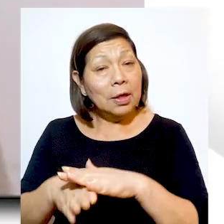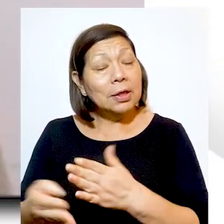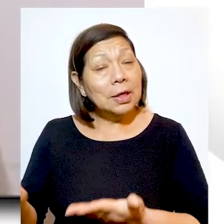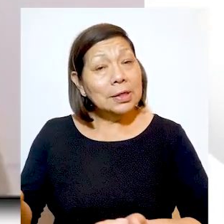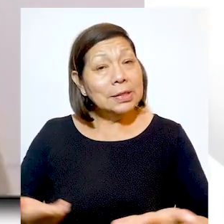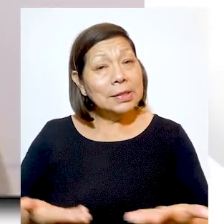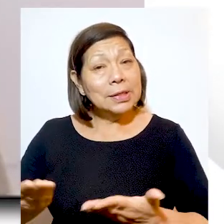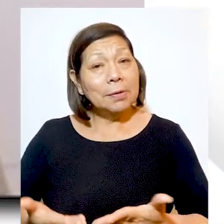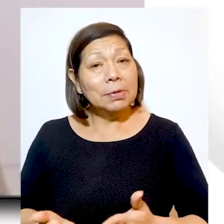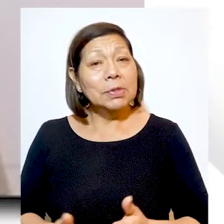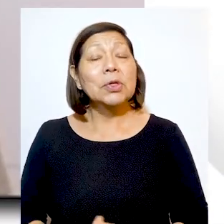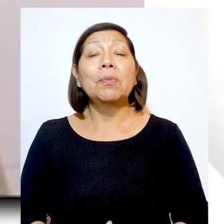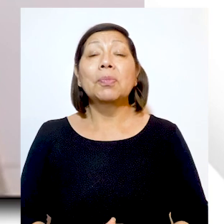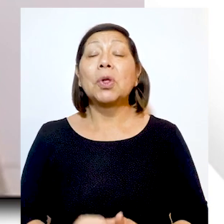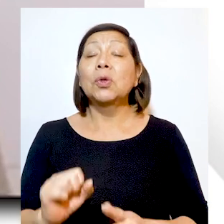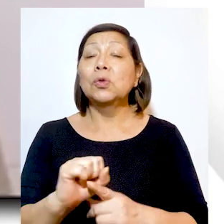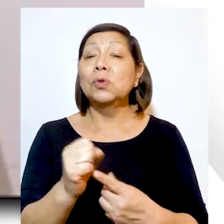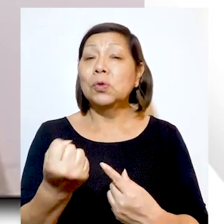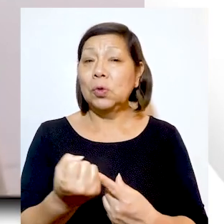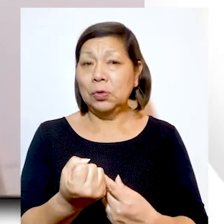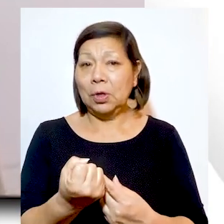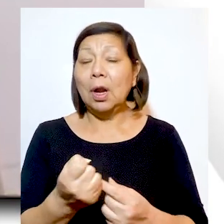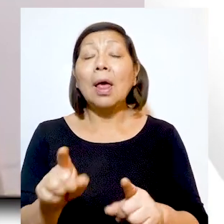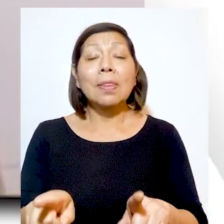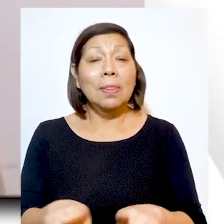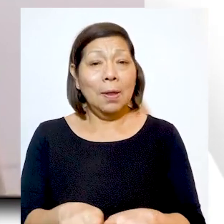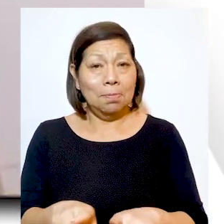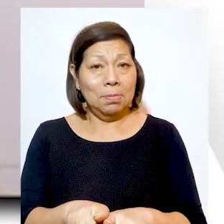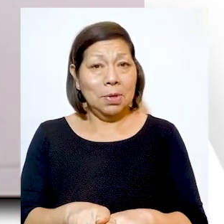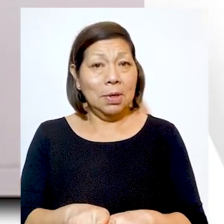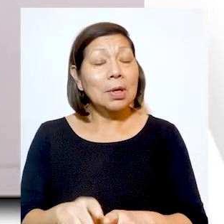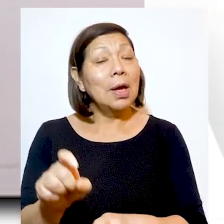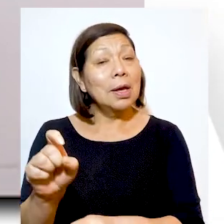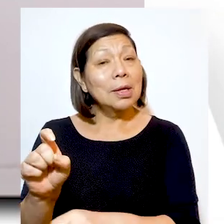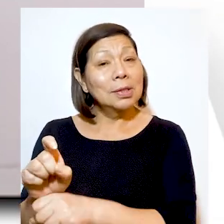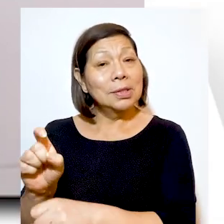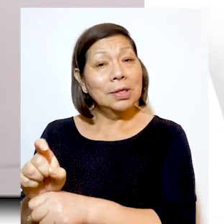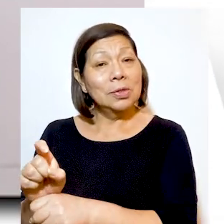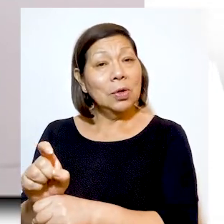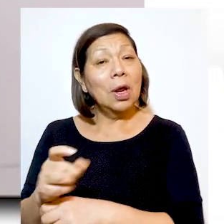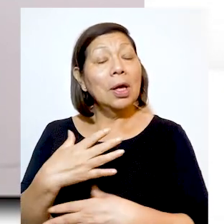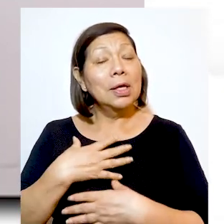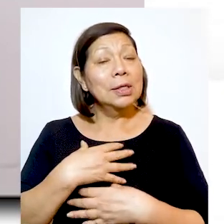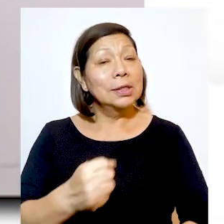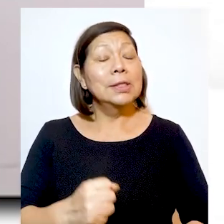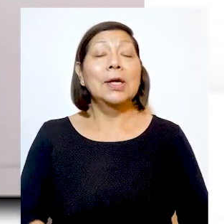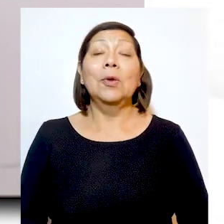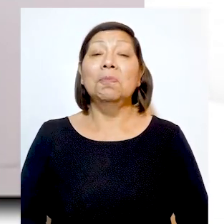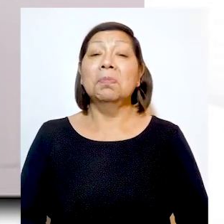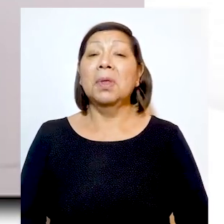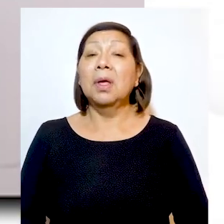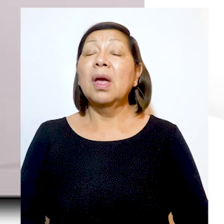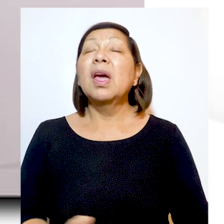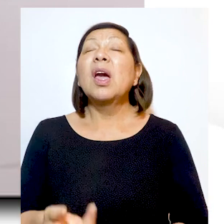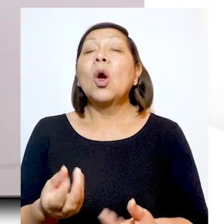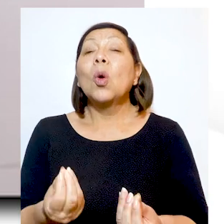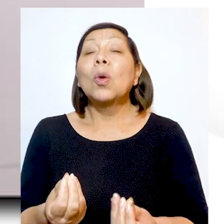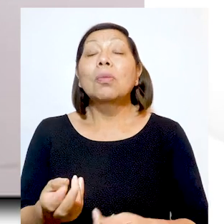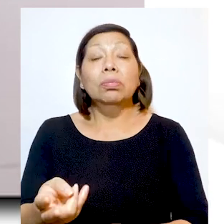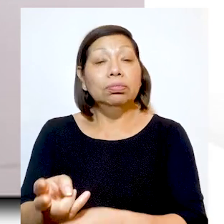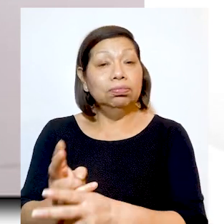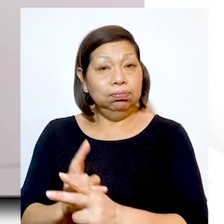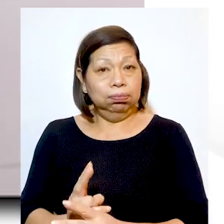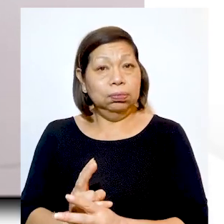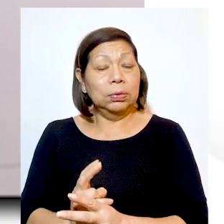servicios públicos denominados sociales se encuentran la enseñanza y la salud, que son prestados por